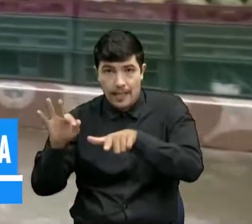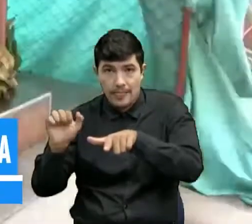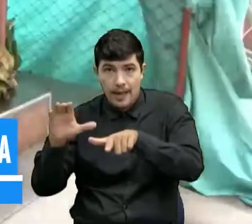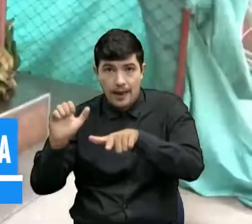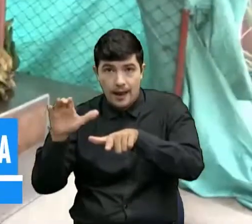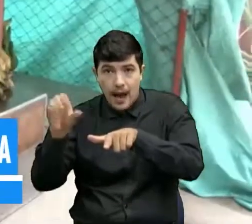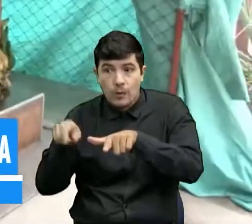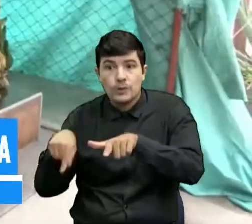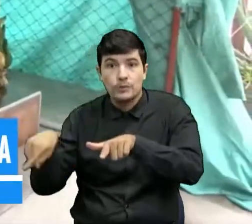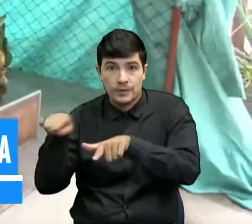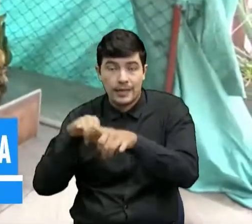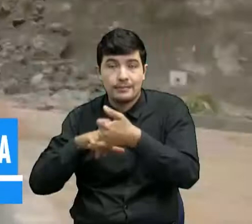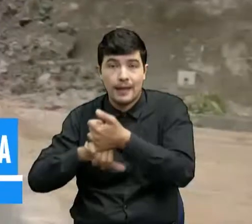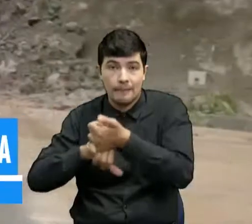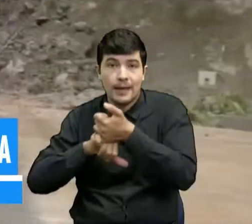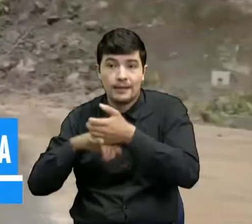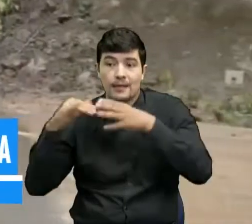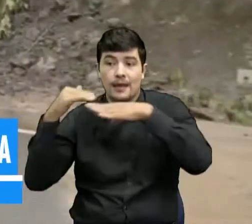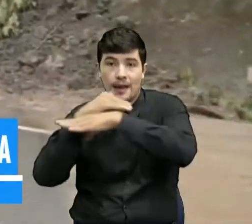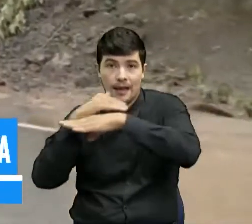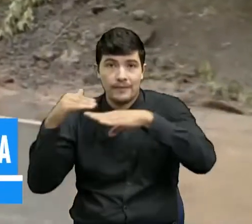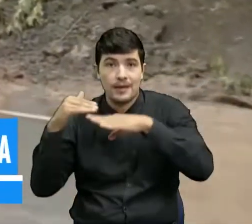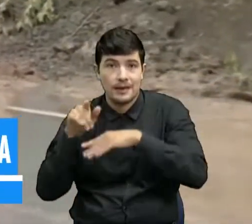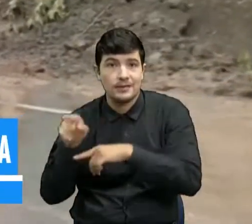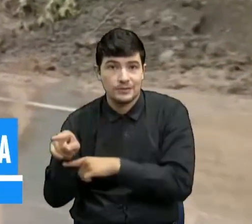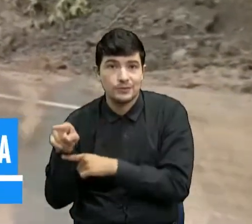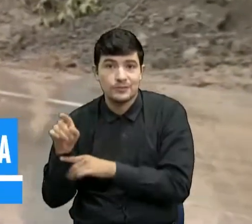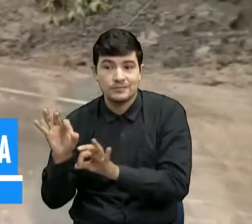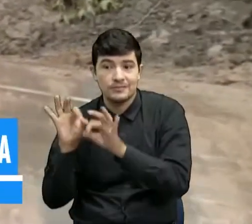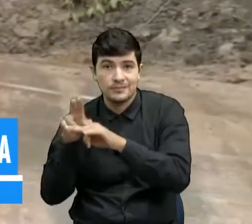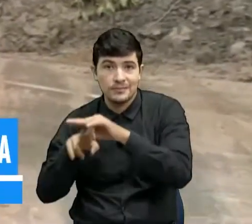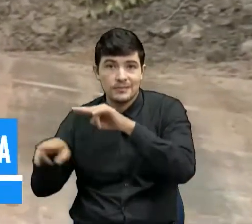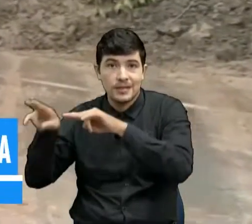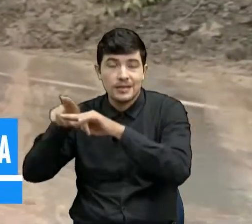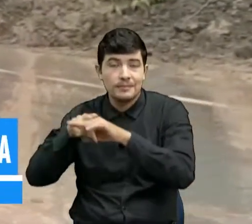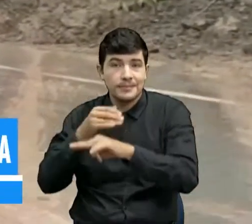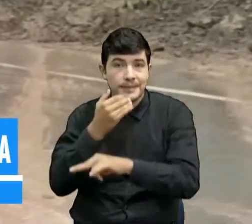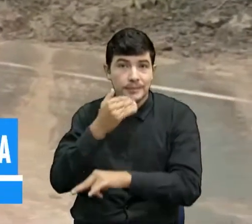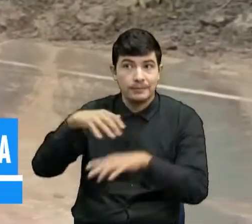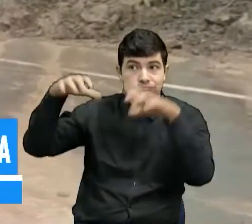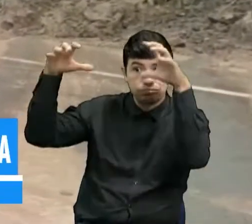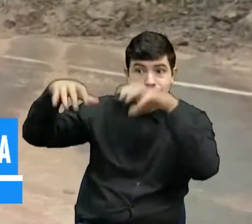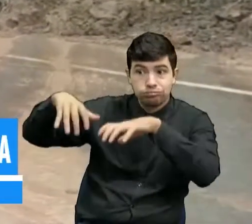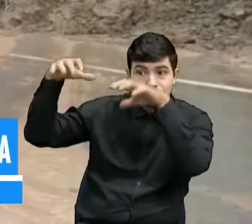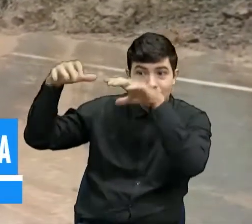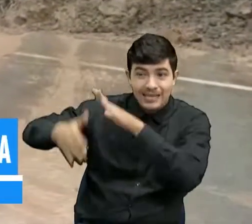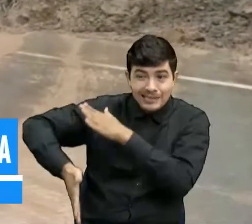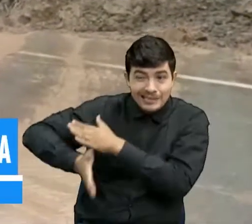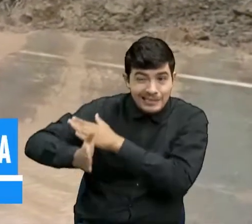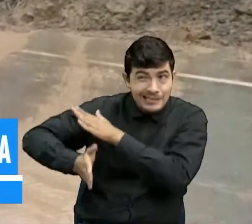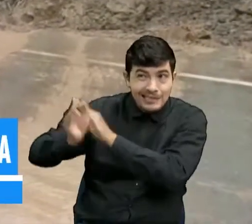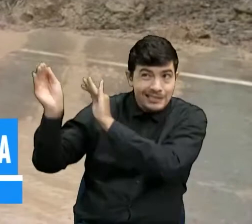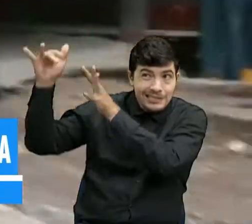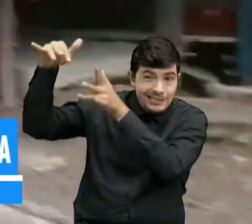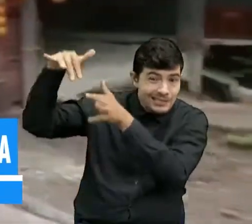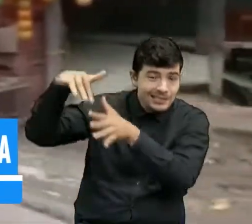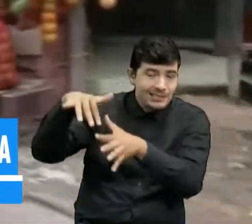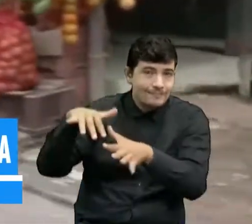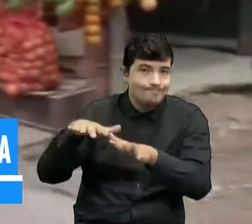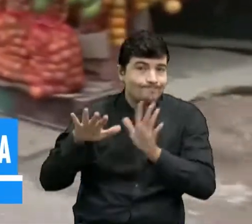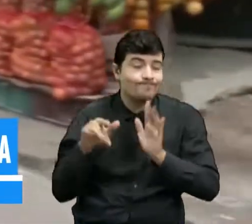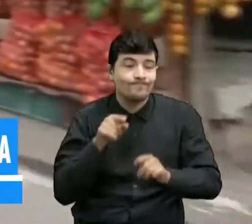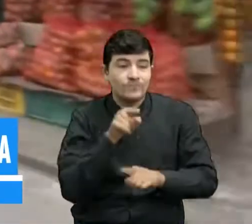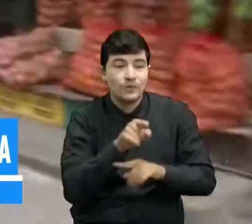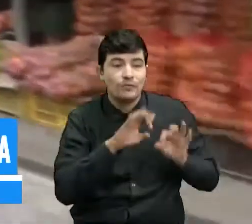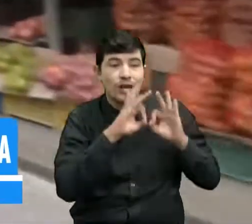dependen de la vía y su normal funcionamiento. Si las lluvias no permiten el trabajo de remoción de escombros, tendrán que buscar